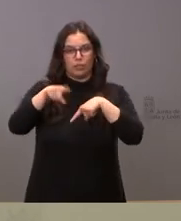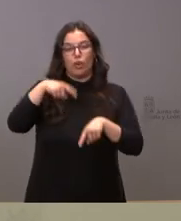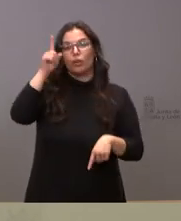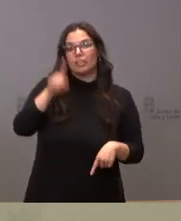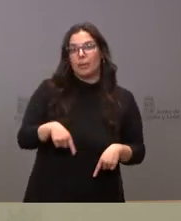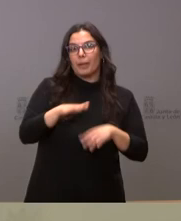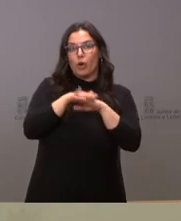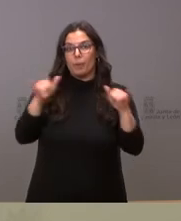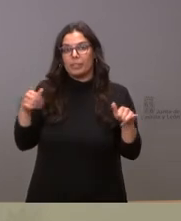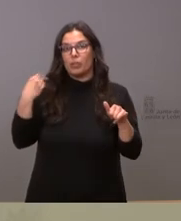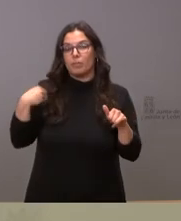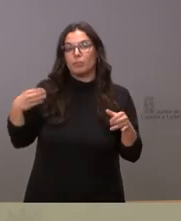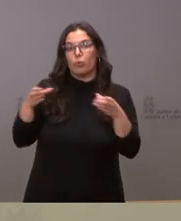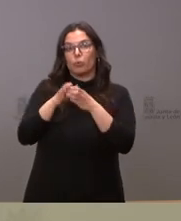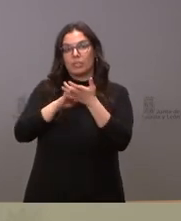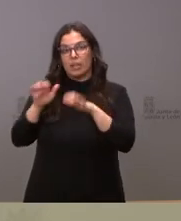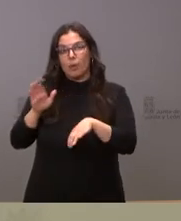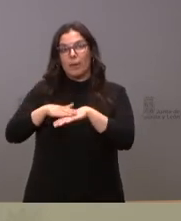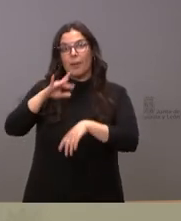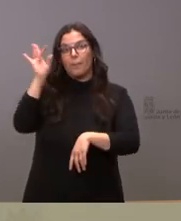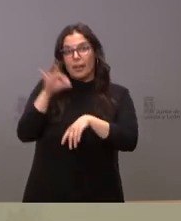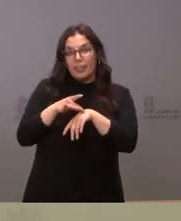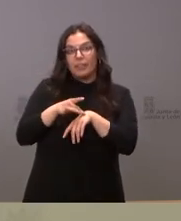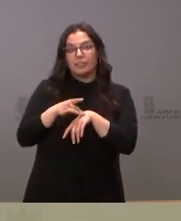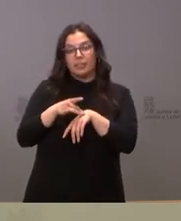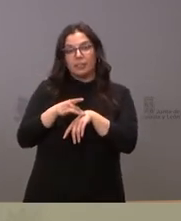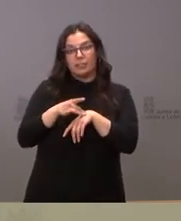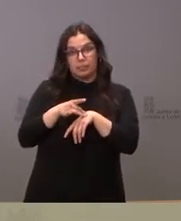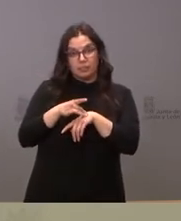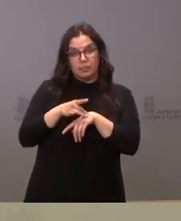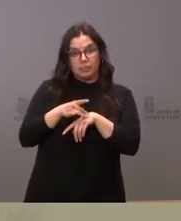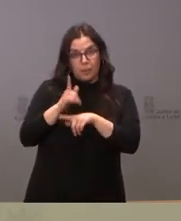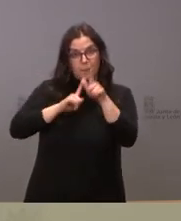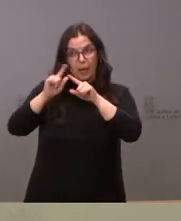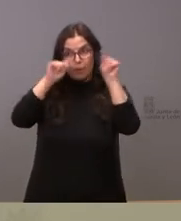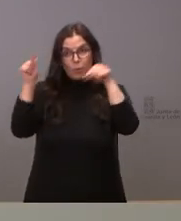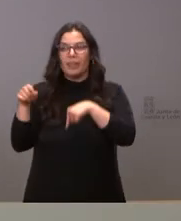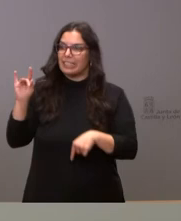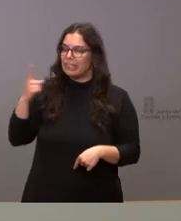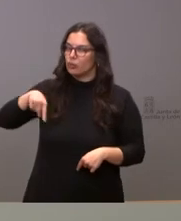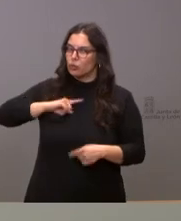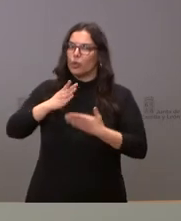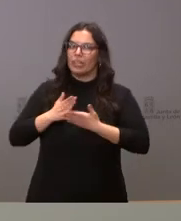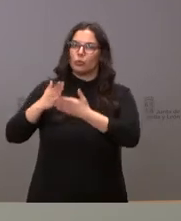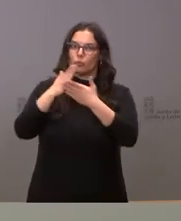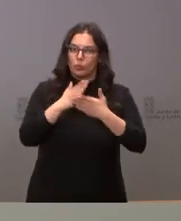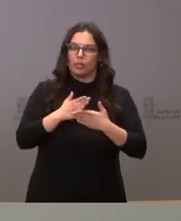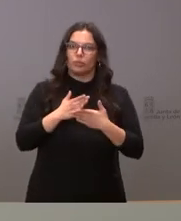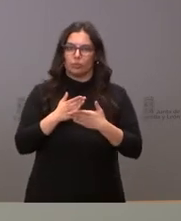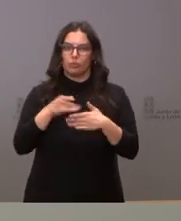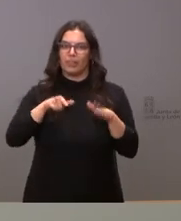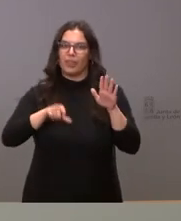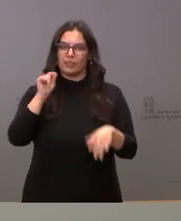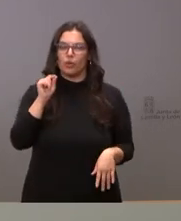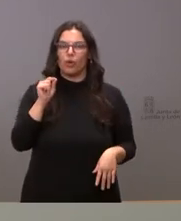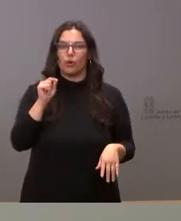compensaciones que la Junta da a pacientes que viajan de unas provincias a otras Sí, gracias estamos estudiando y es una decisión